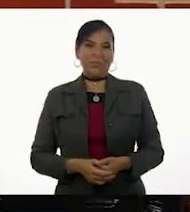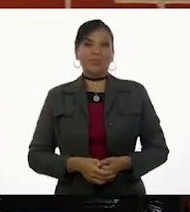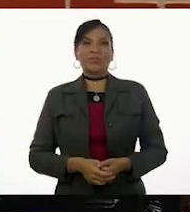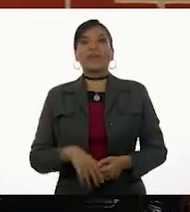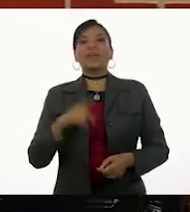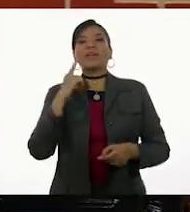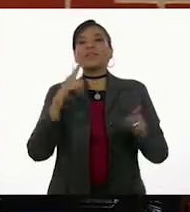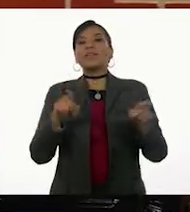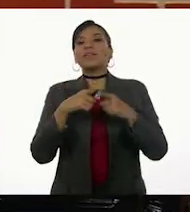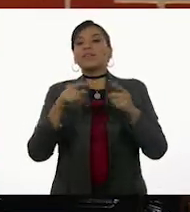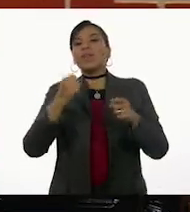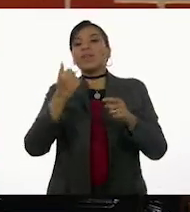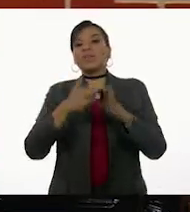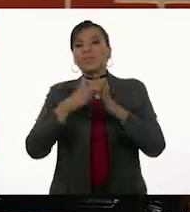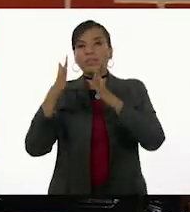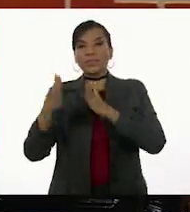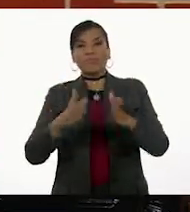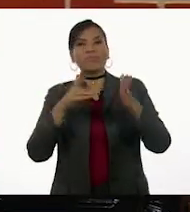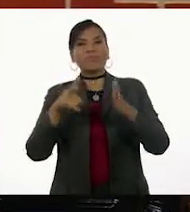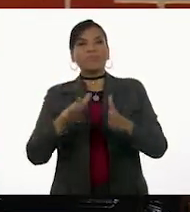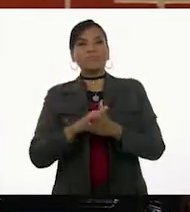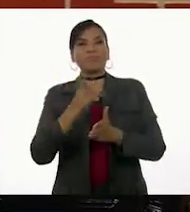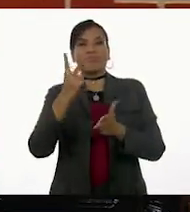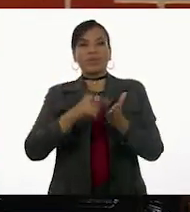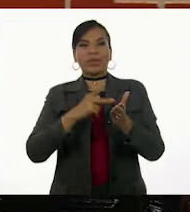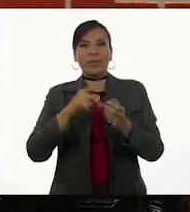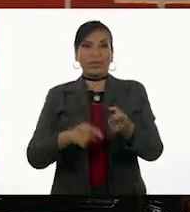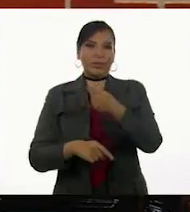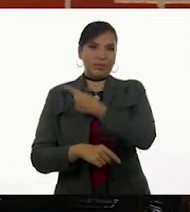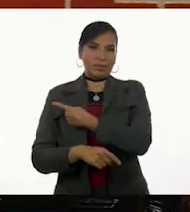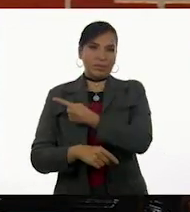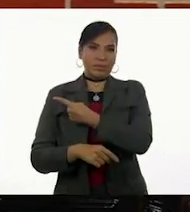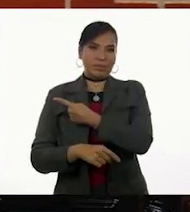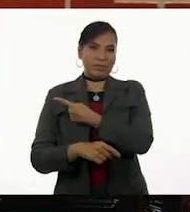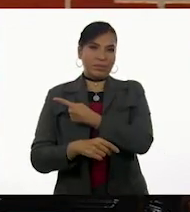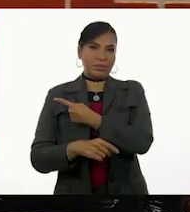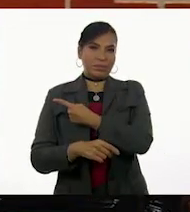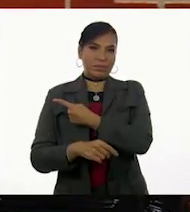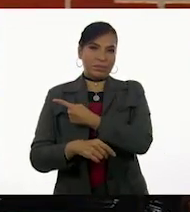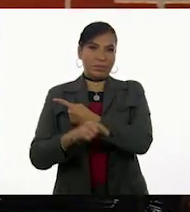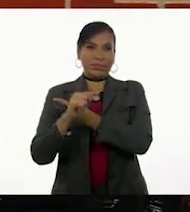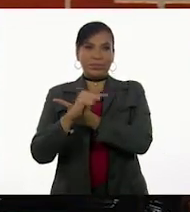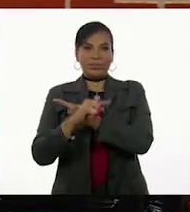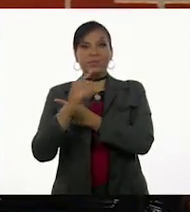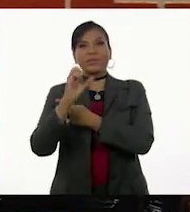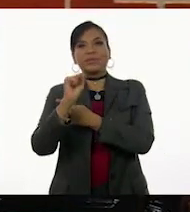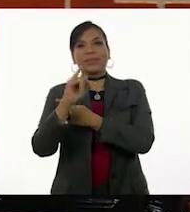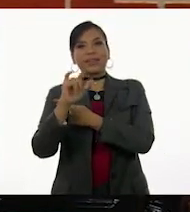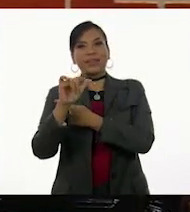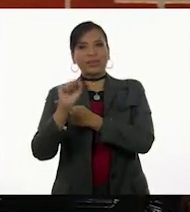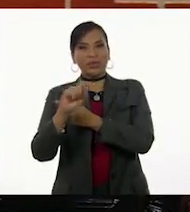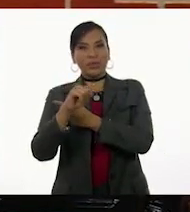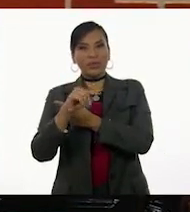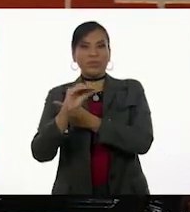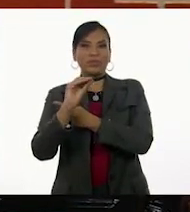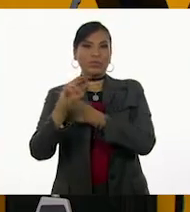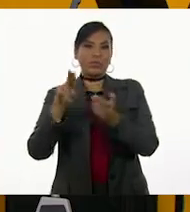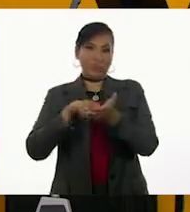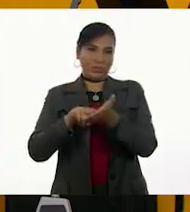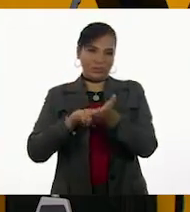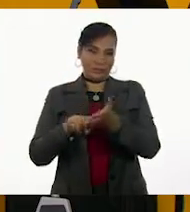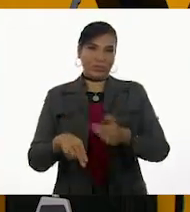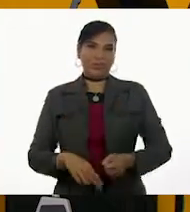pues la rítmica del siguiente compás es dos corcheas, silencio de corchea, corchea, silencio de corchea, corchea y negra.